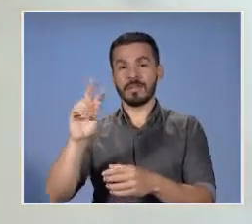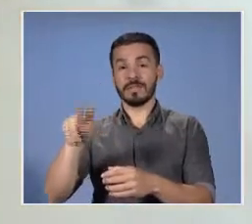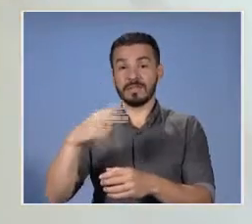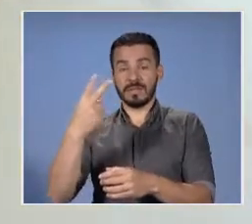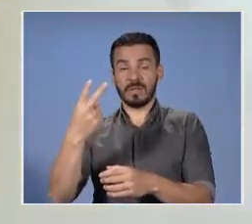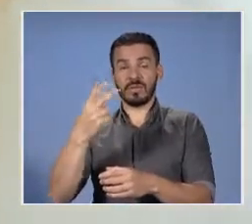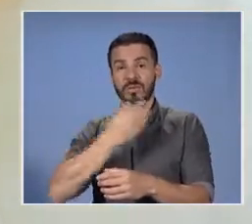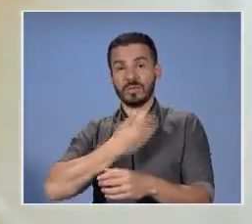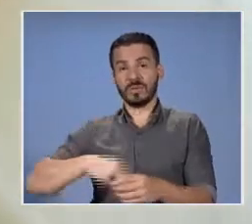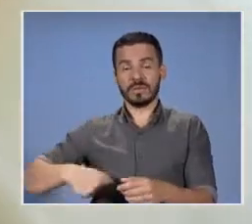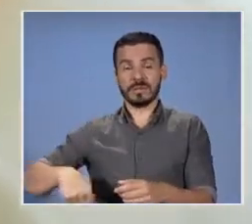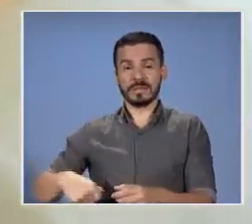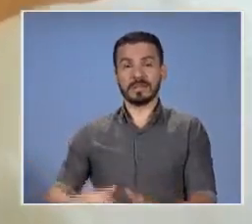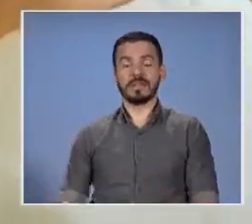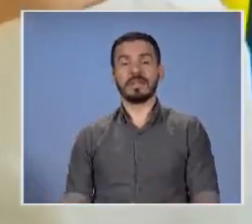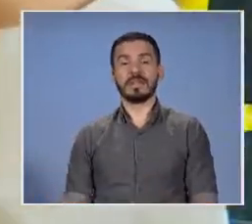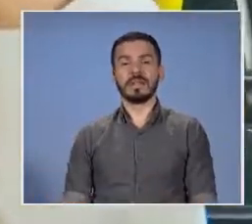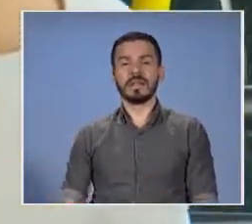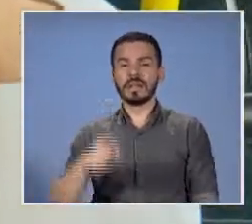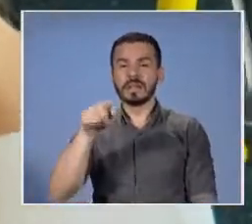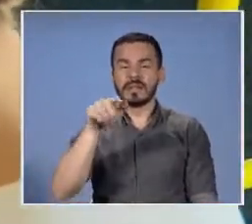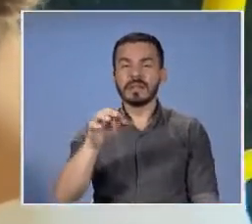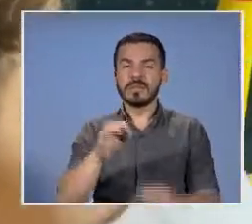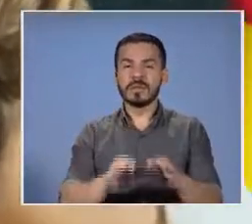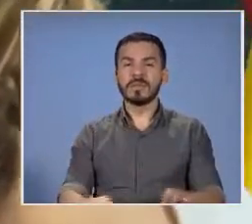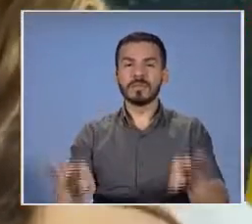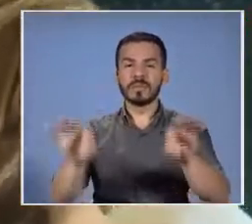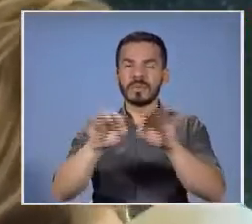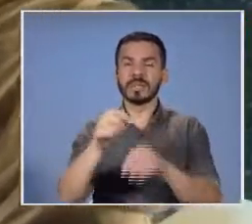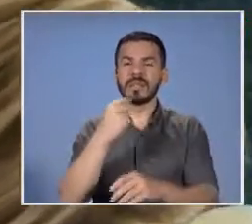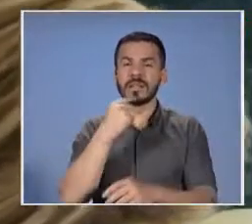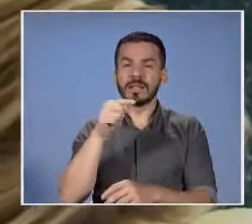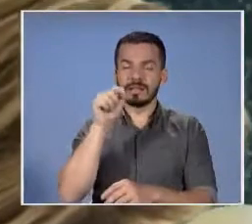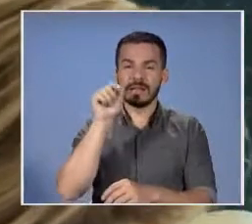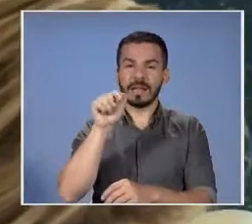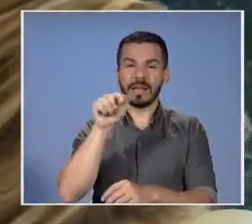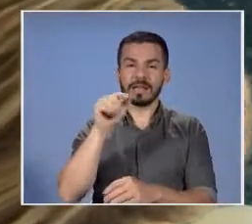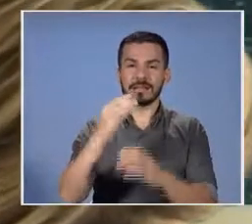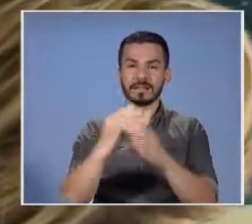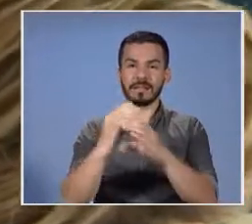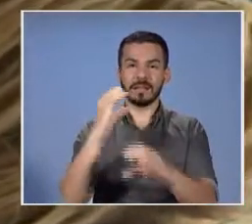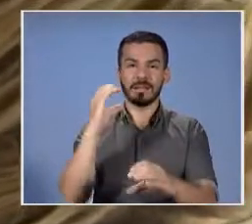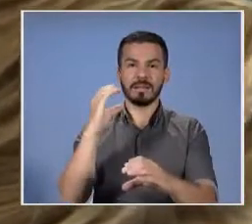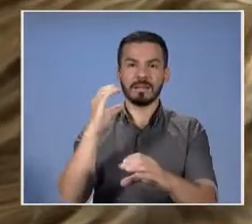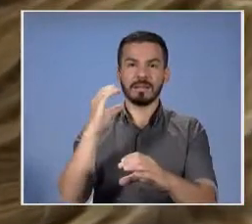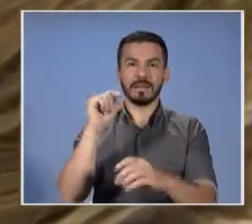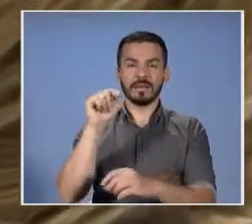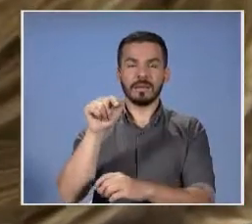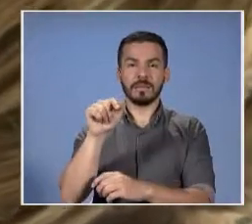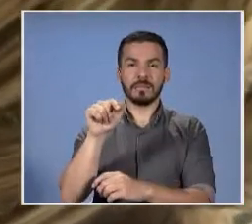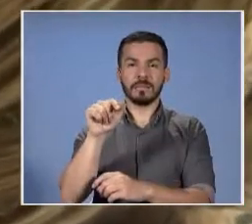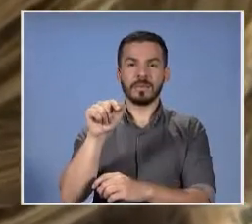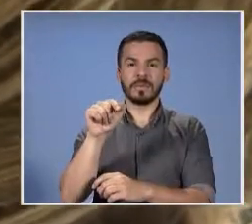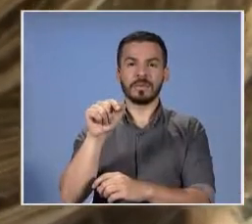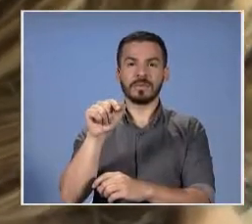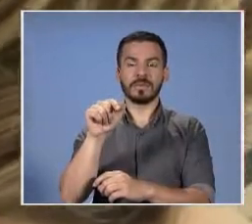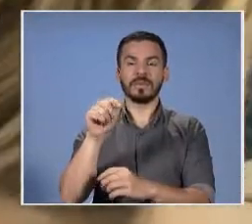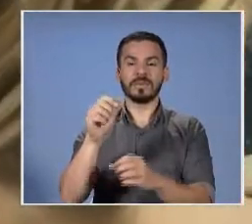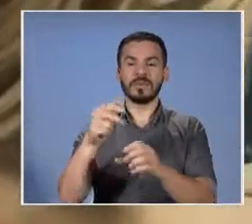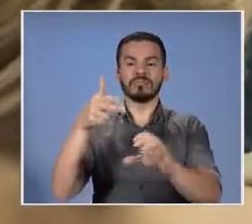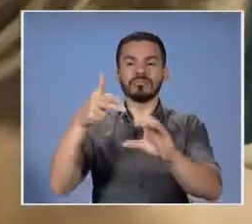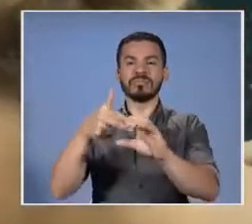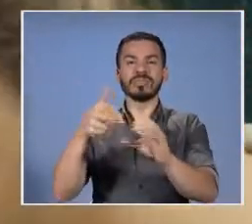vicepresidente electo. Ah, vicepresidente. Y es muy importante mencionar que este es el autobús a base de